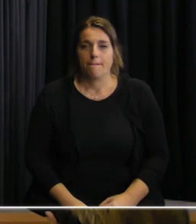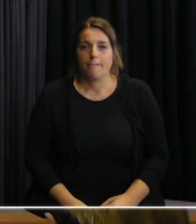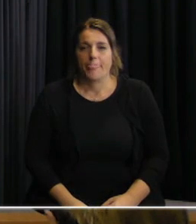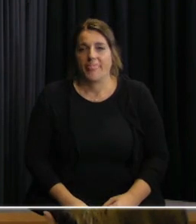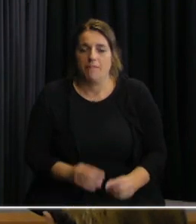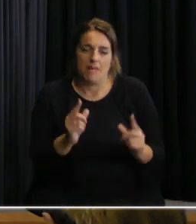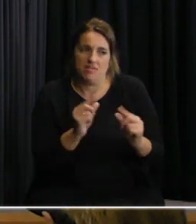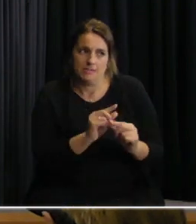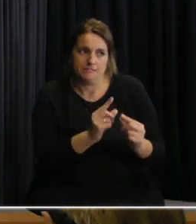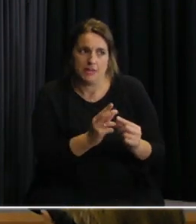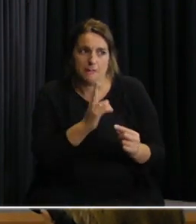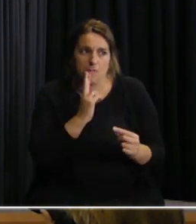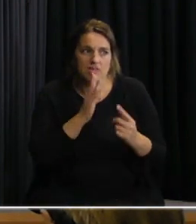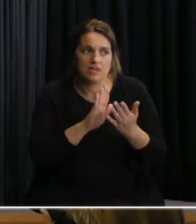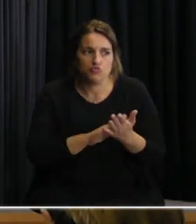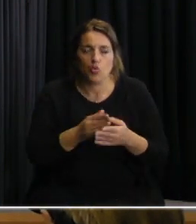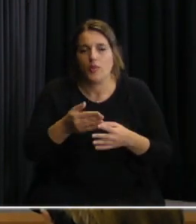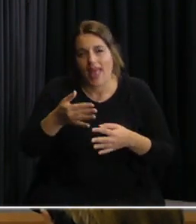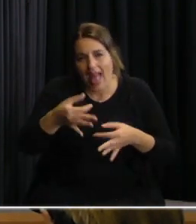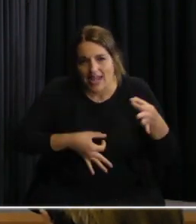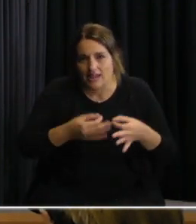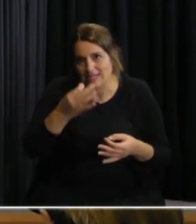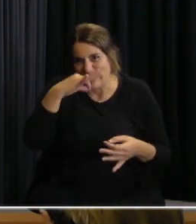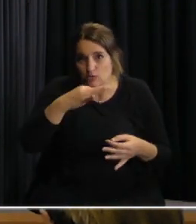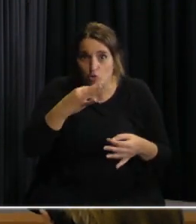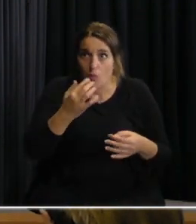culmino la respuesta a tu pregunta el hisopado va a ser general